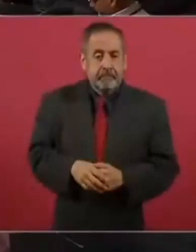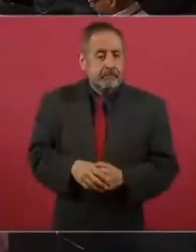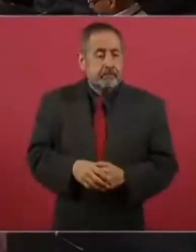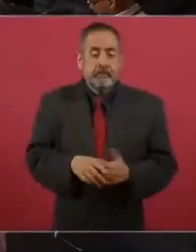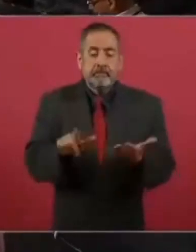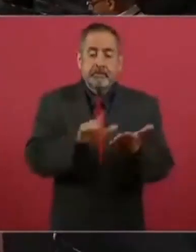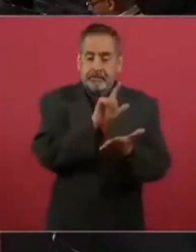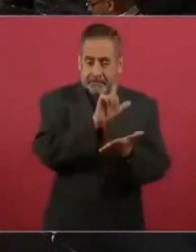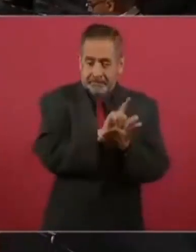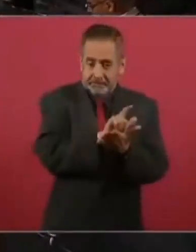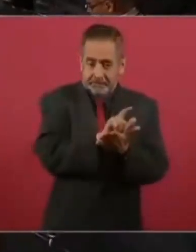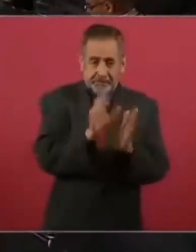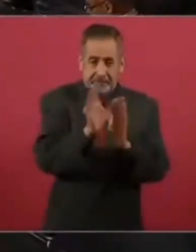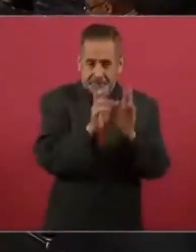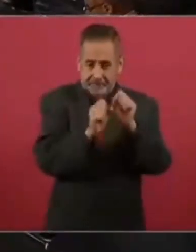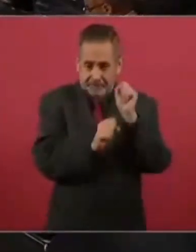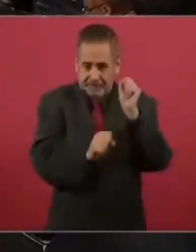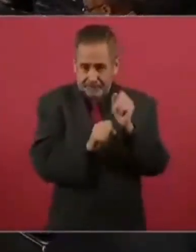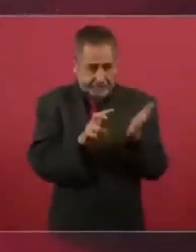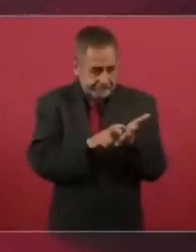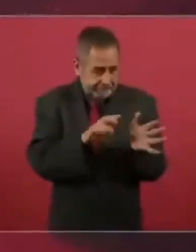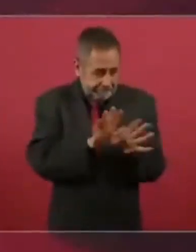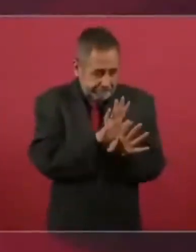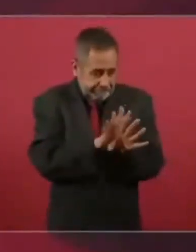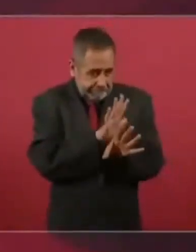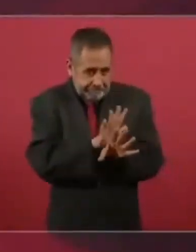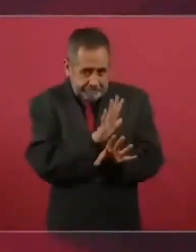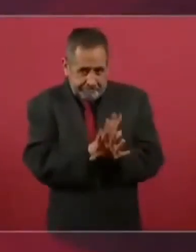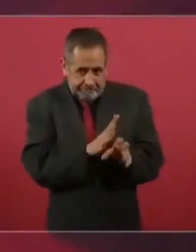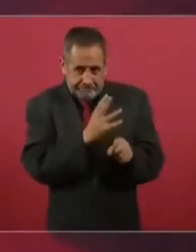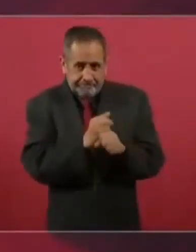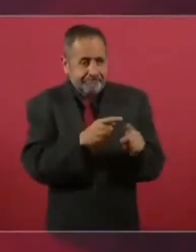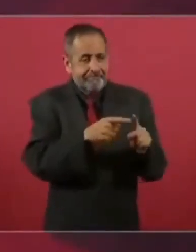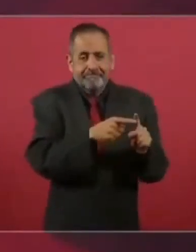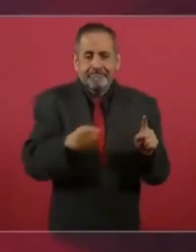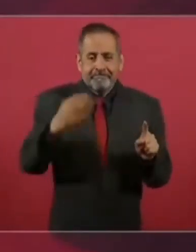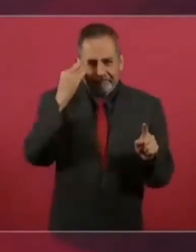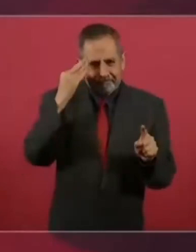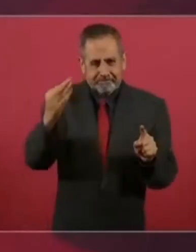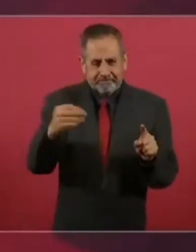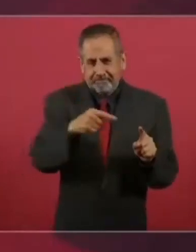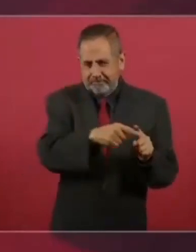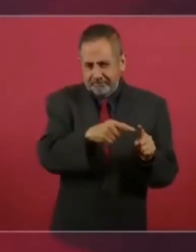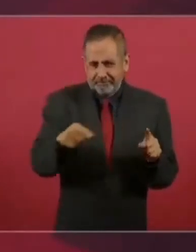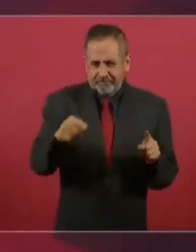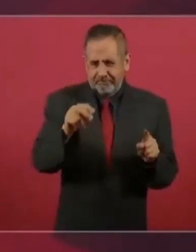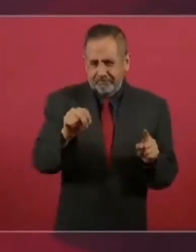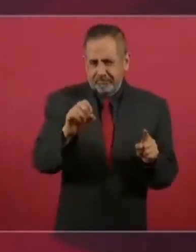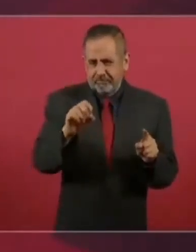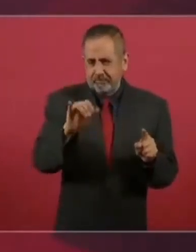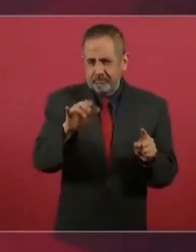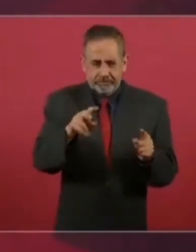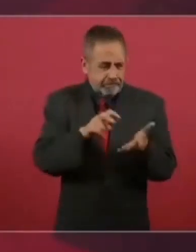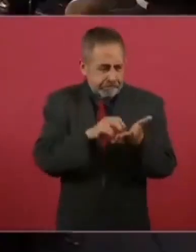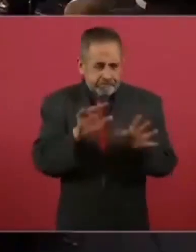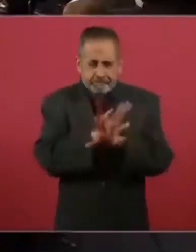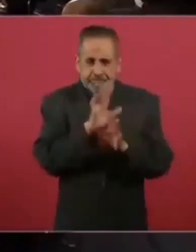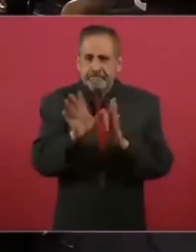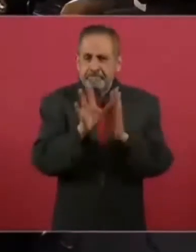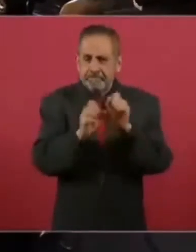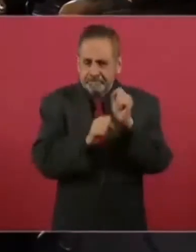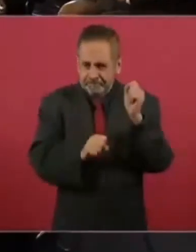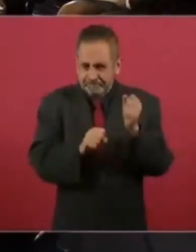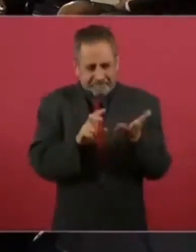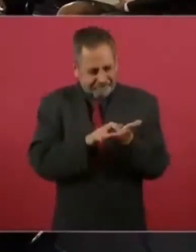reformas que hicieron a la Constitución en el periodo neoliberal. Todas las reformas